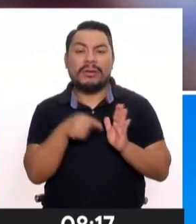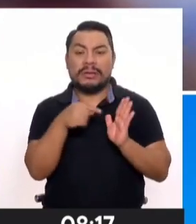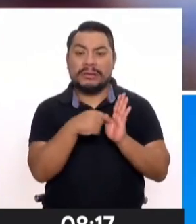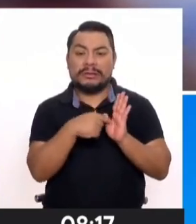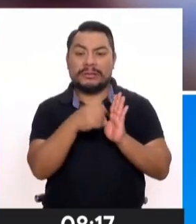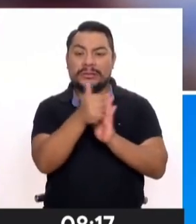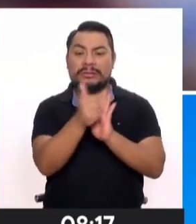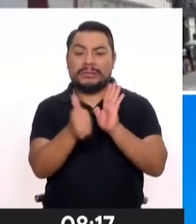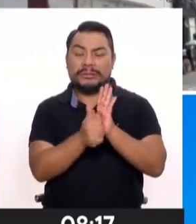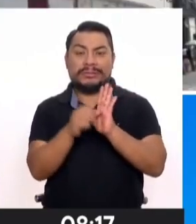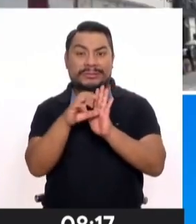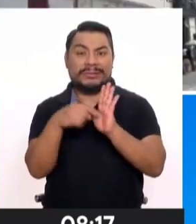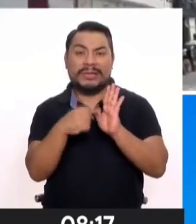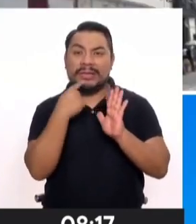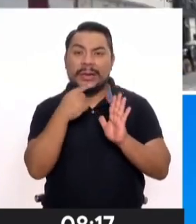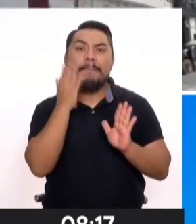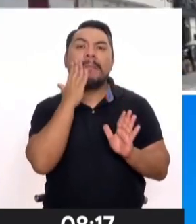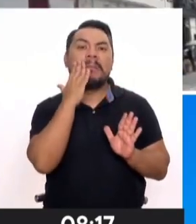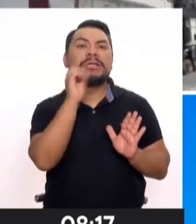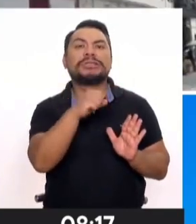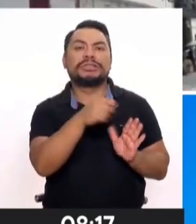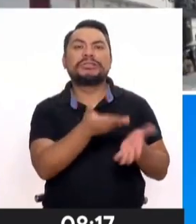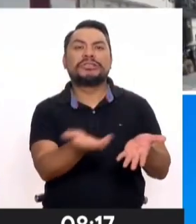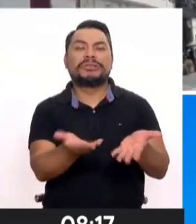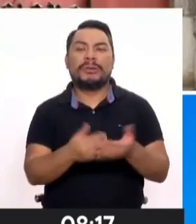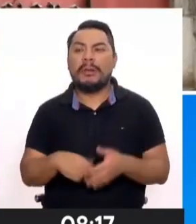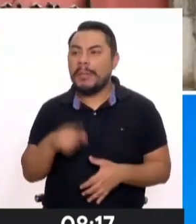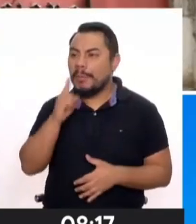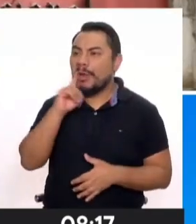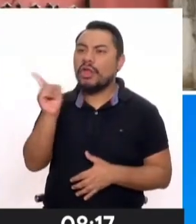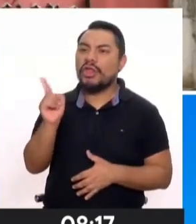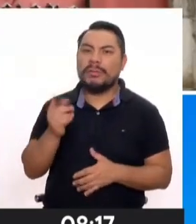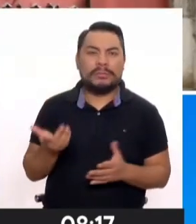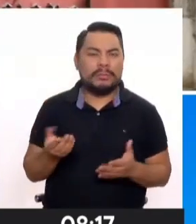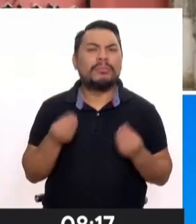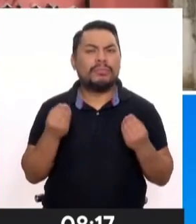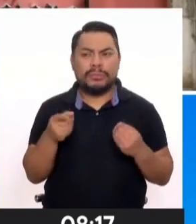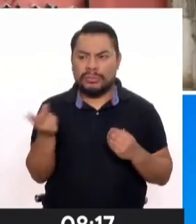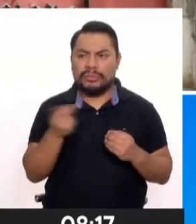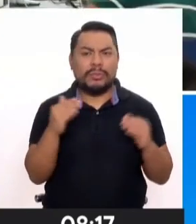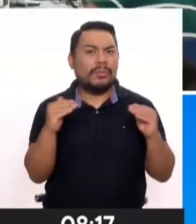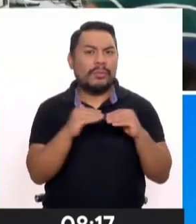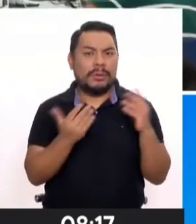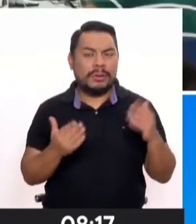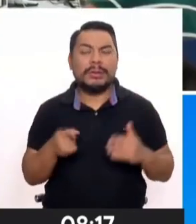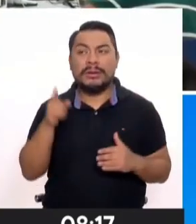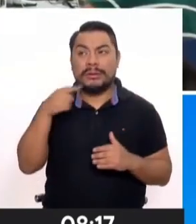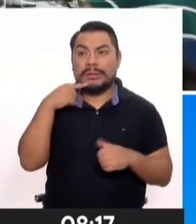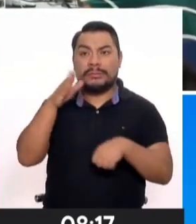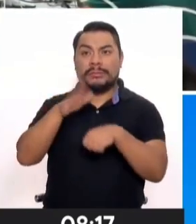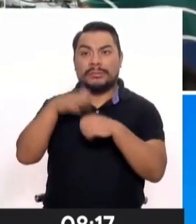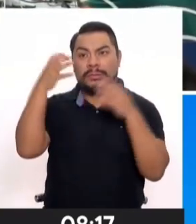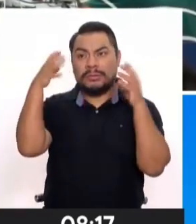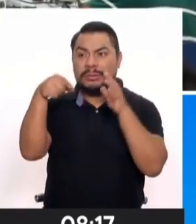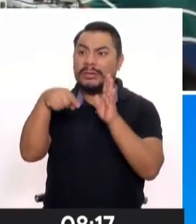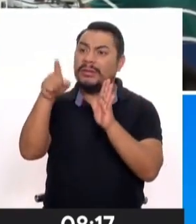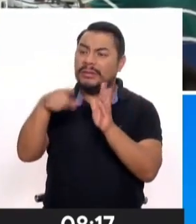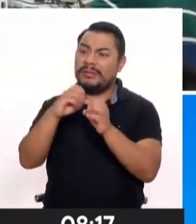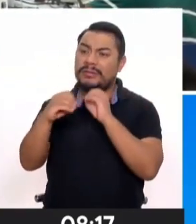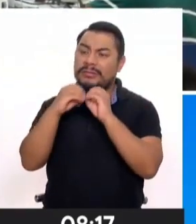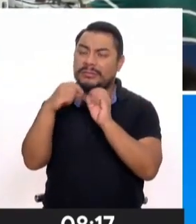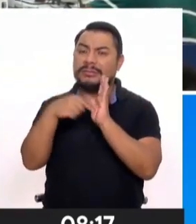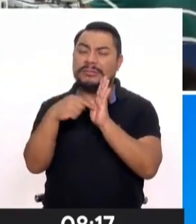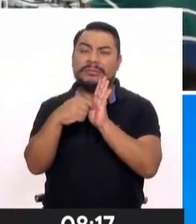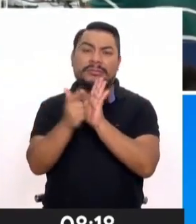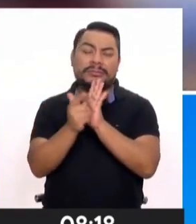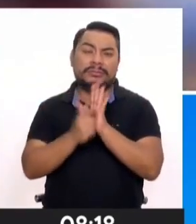Ya dependerá de la diligencia de los congresistas acabar con esta situación, pero nosotros no podríamos, por